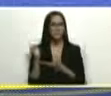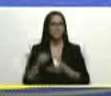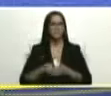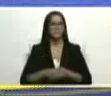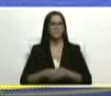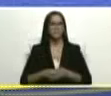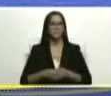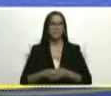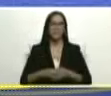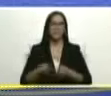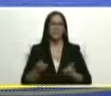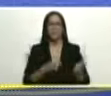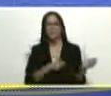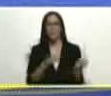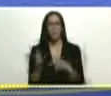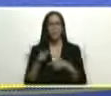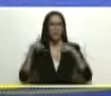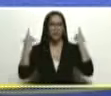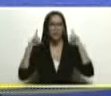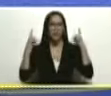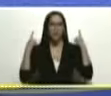así que te mudas para la guaira